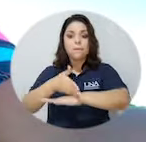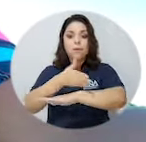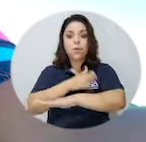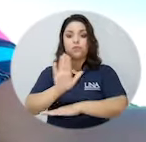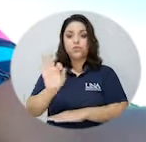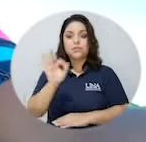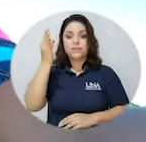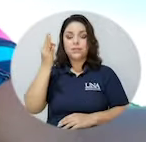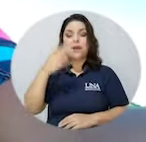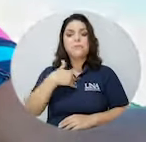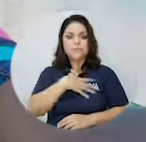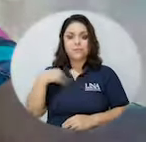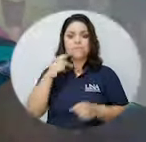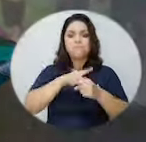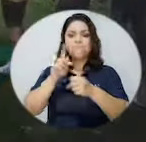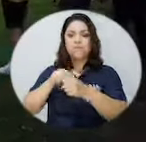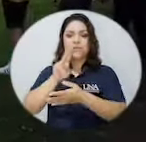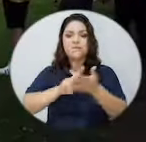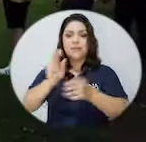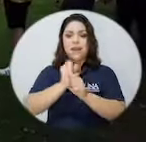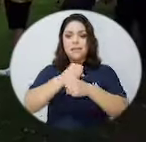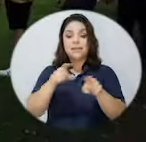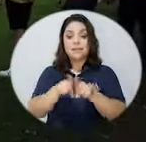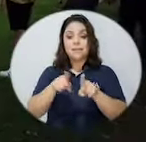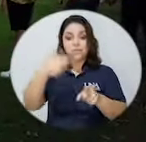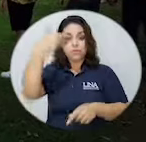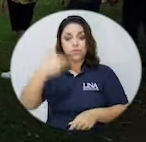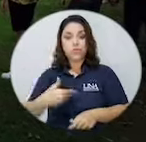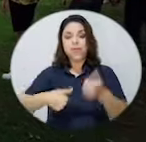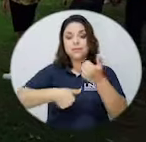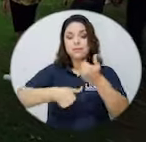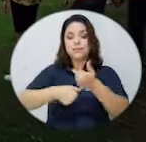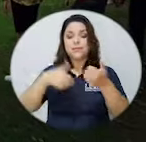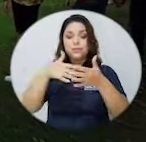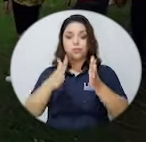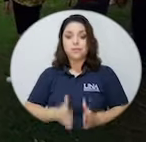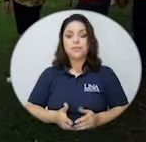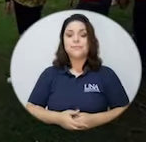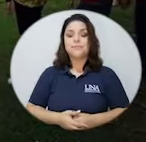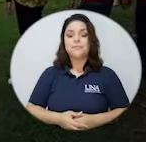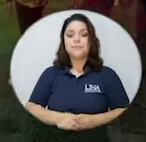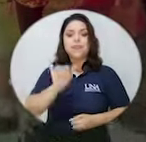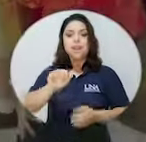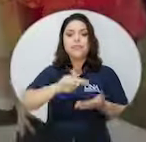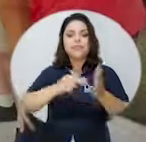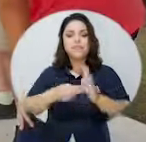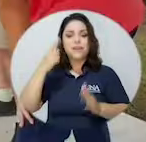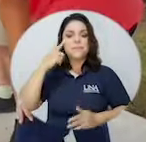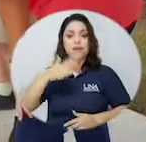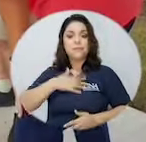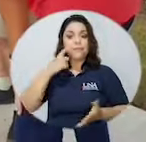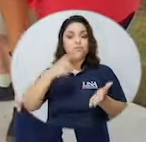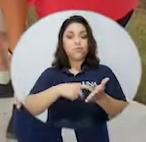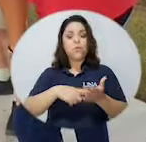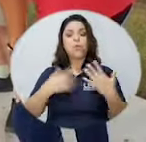involucrarme con las actividades que la universidad hace y también soy estudiante asistente. Y lo que significa para mí este